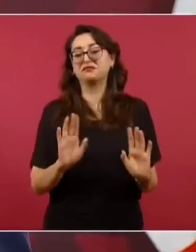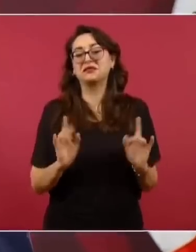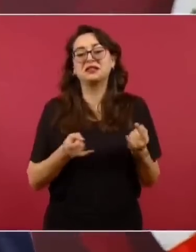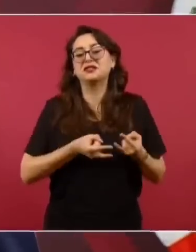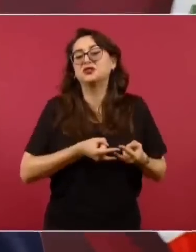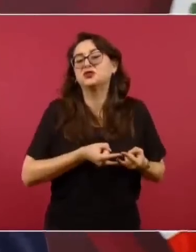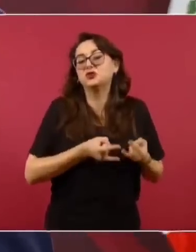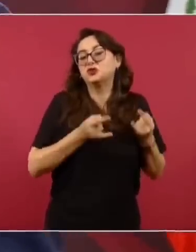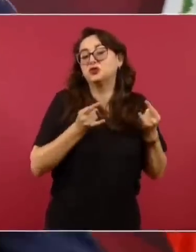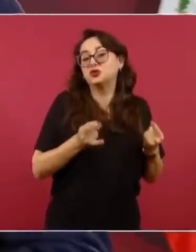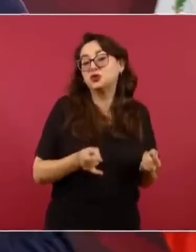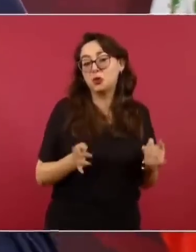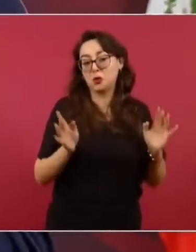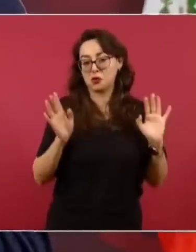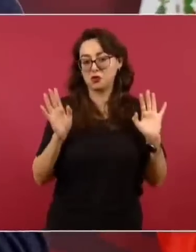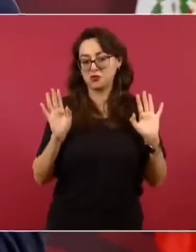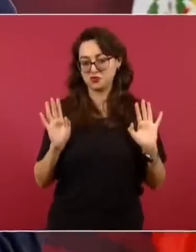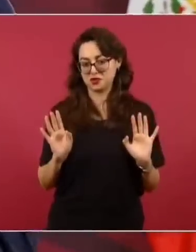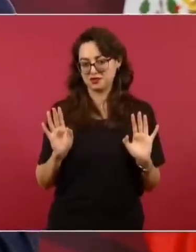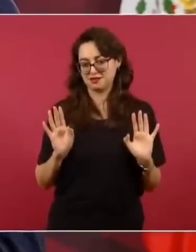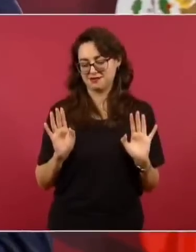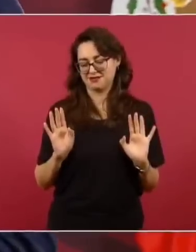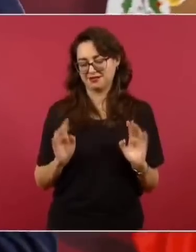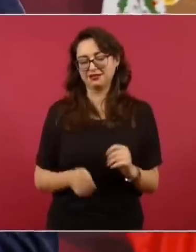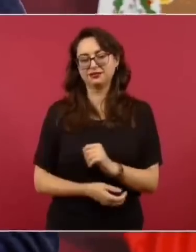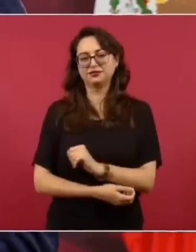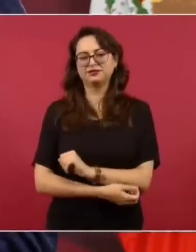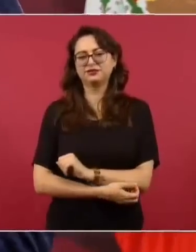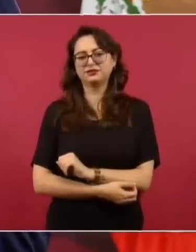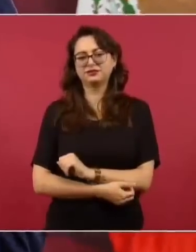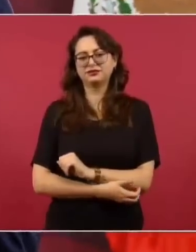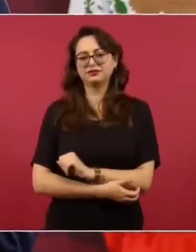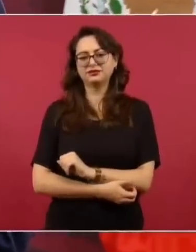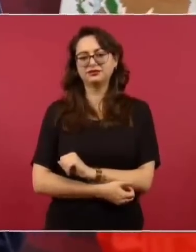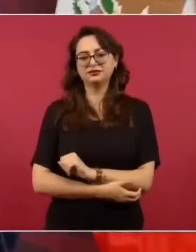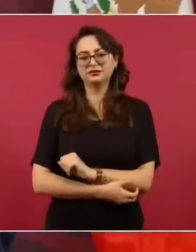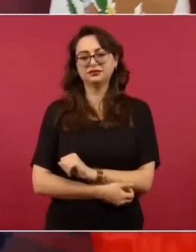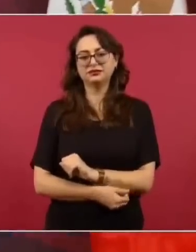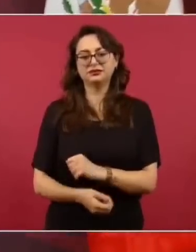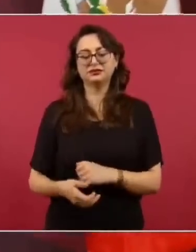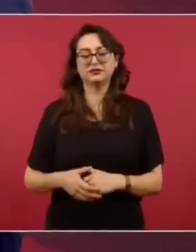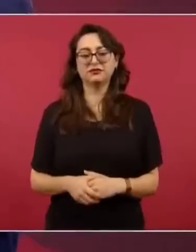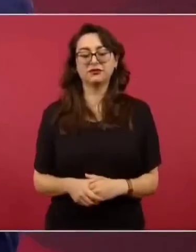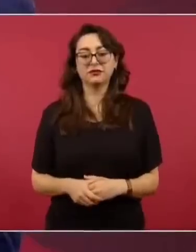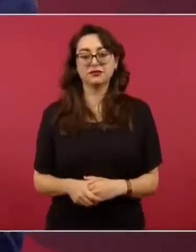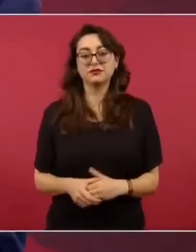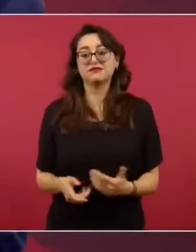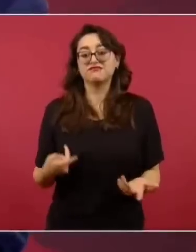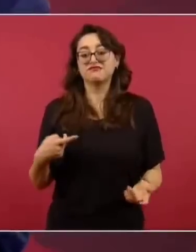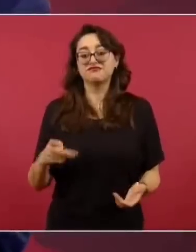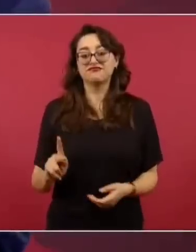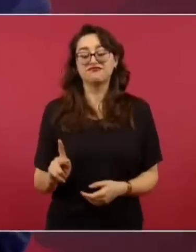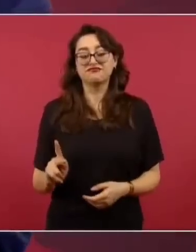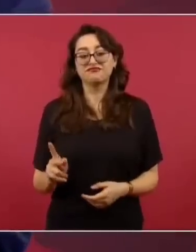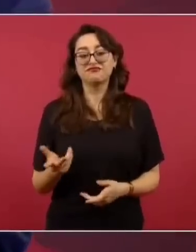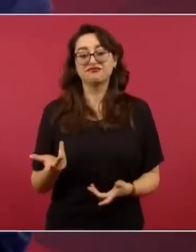pero me tocó a mí